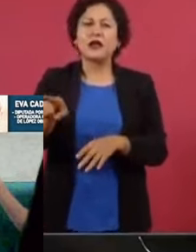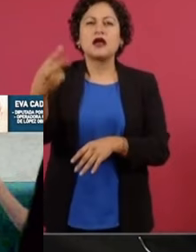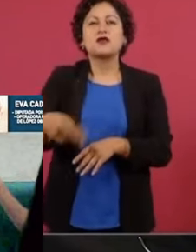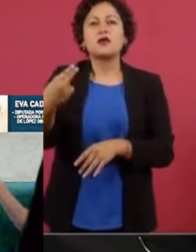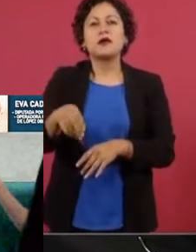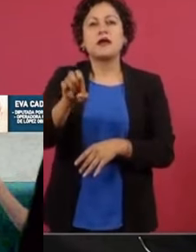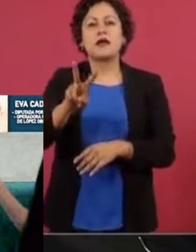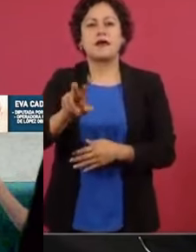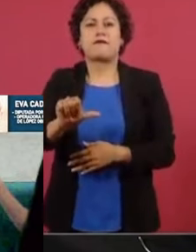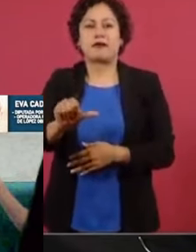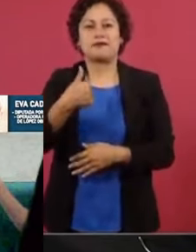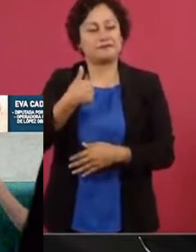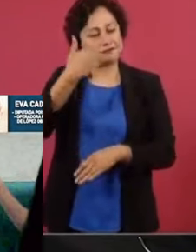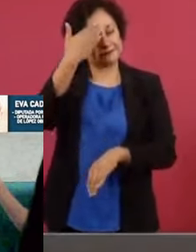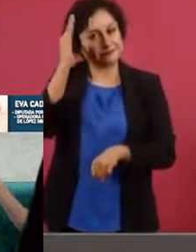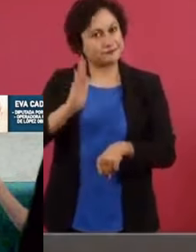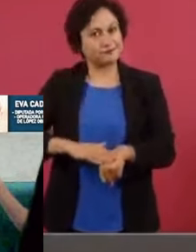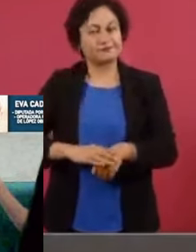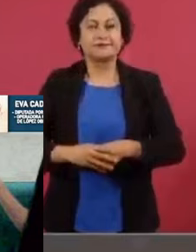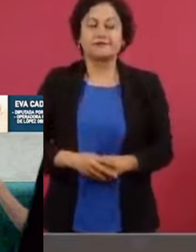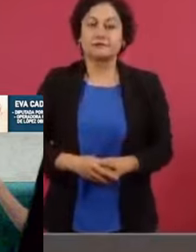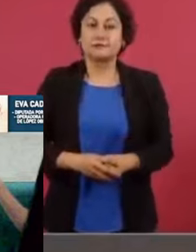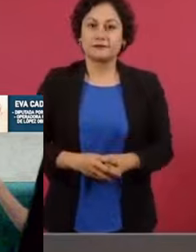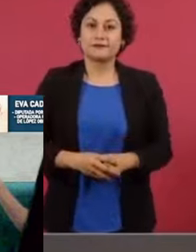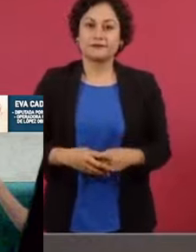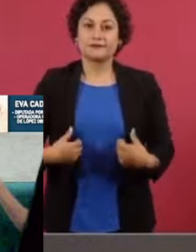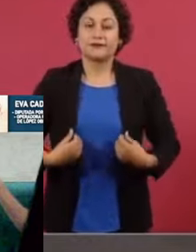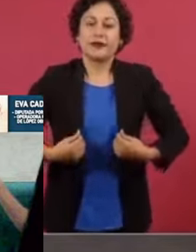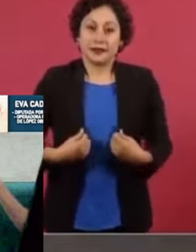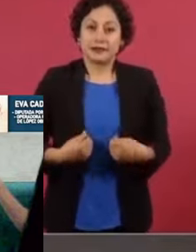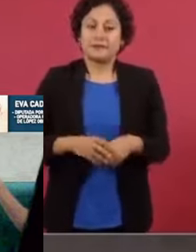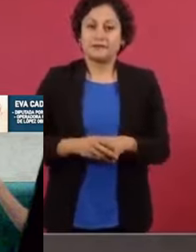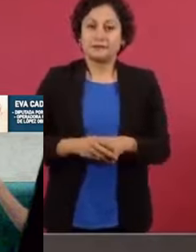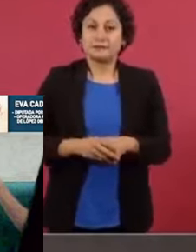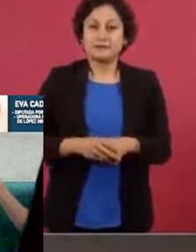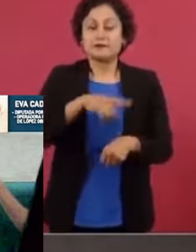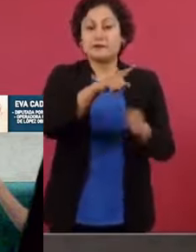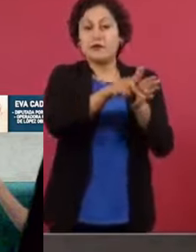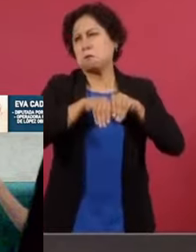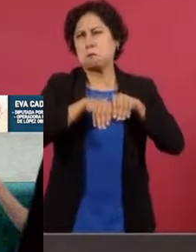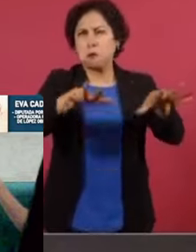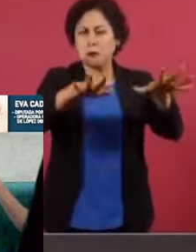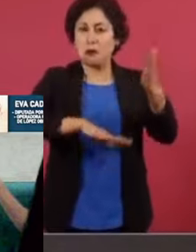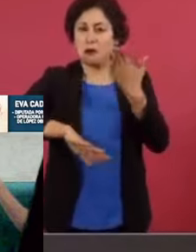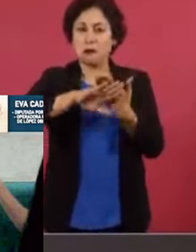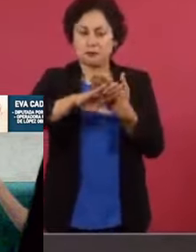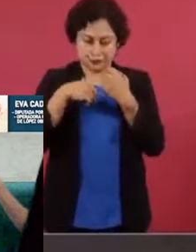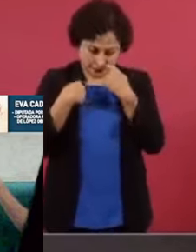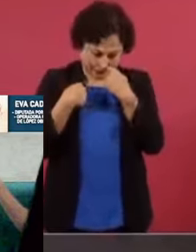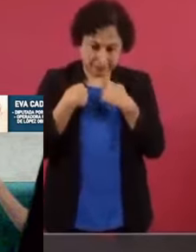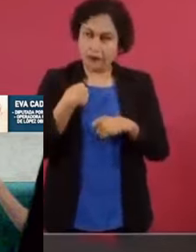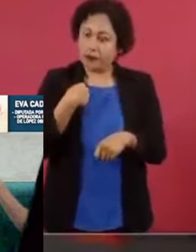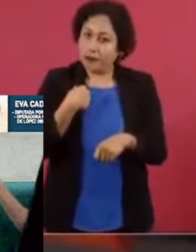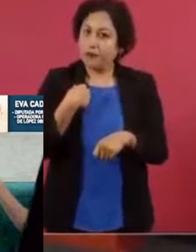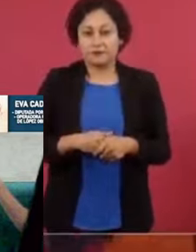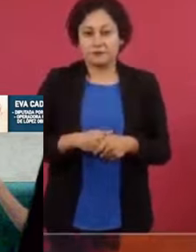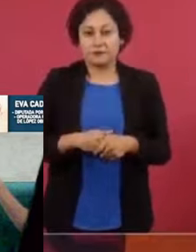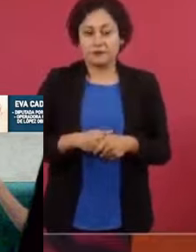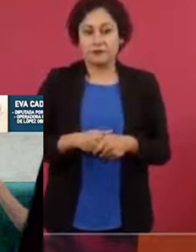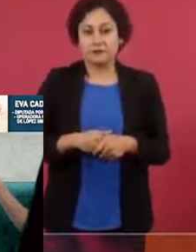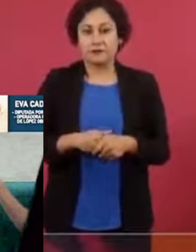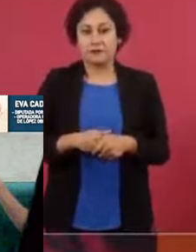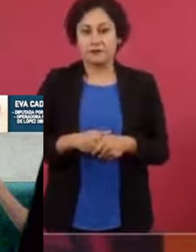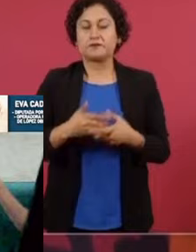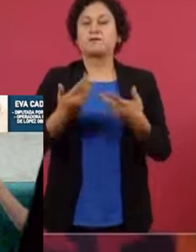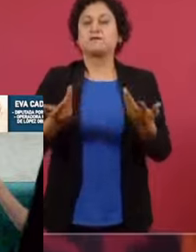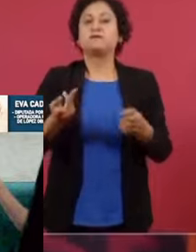nombre es Eva, por eso se lo tengo aquí. ¿Sí? Y El Universal con todo. Y luego me entero de que fue un acuerdo. ¿Y